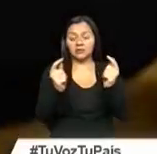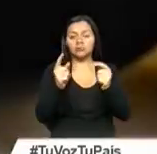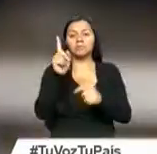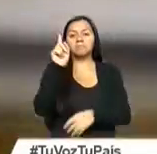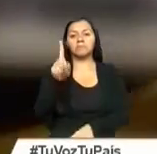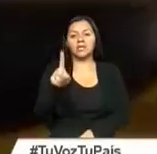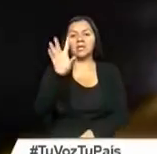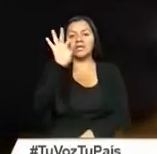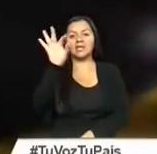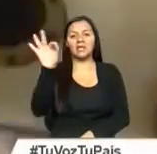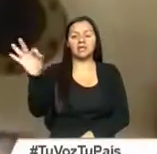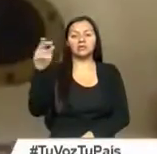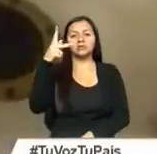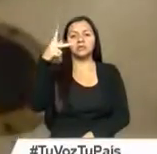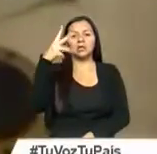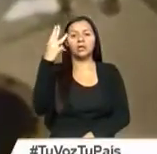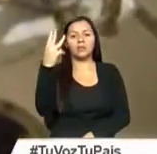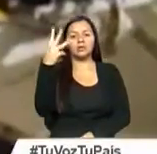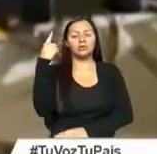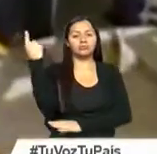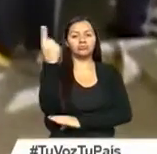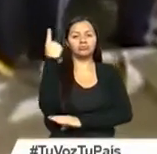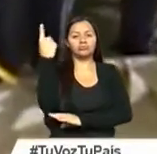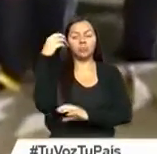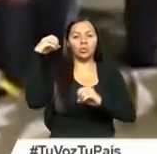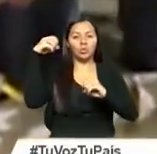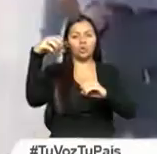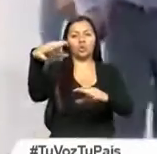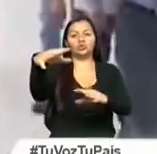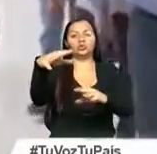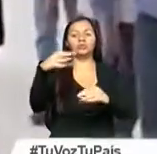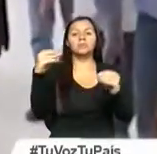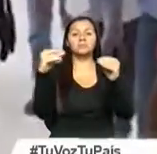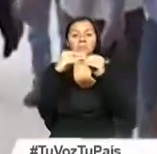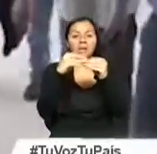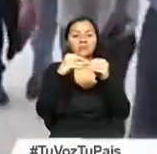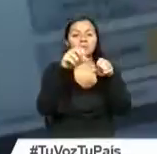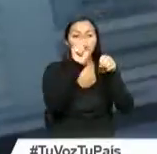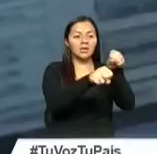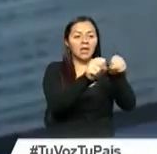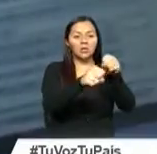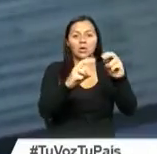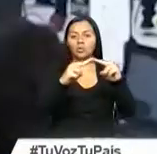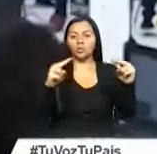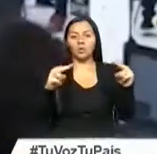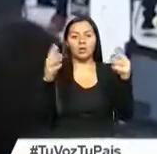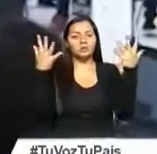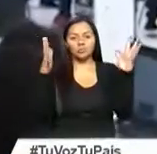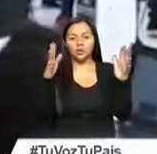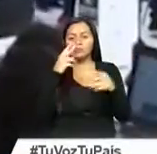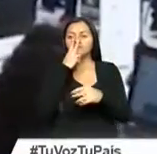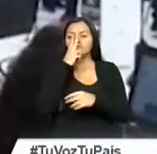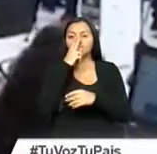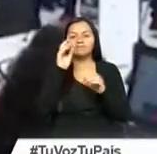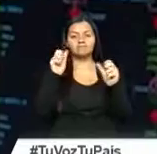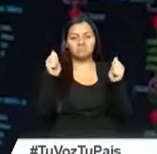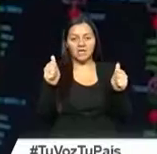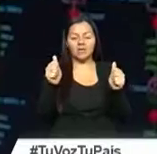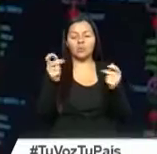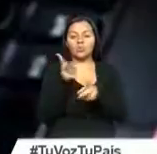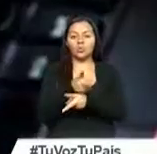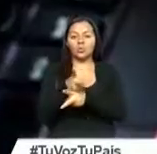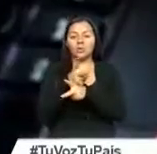emisión de 3,5 millones de toneladas de dióxido de carbono al ambiente. Esta obra, que tuvo una inversión de 2.200